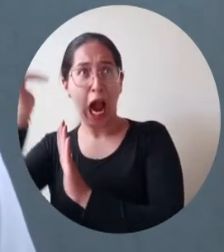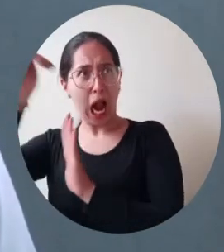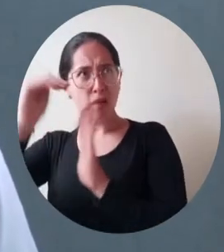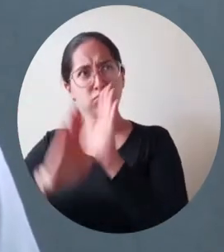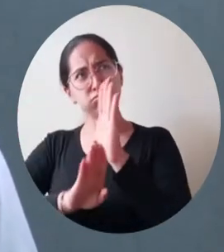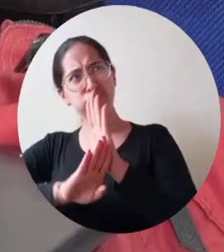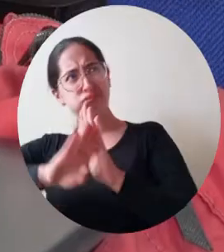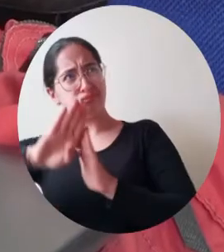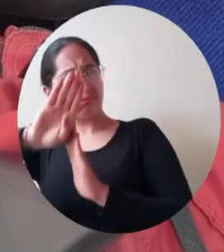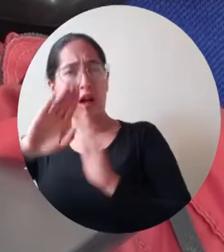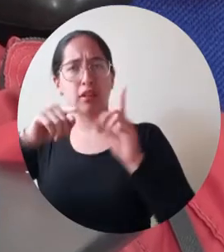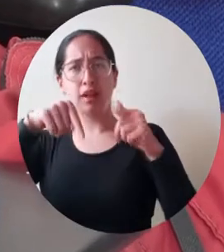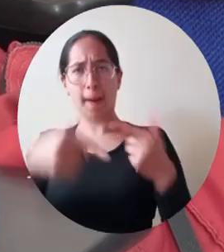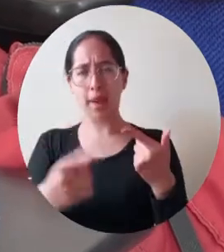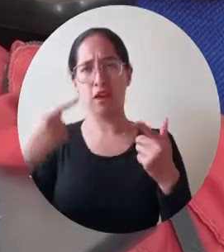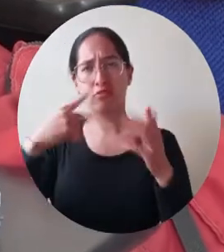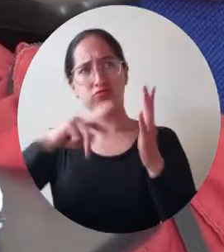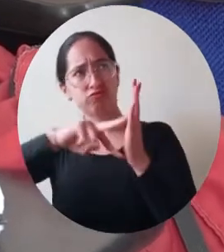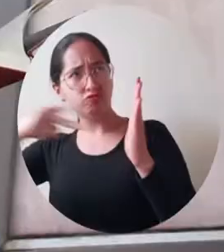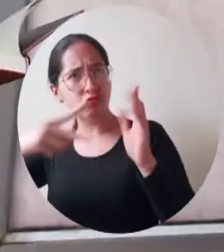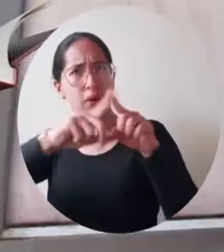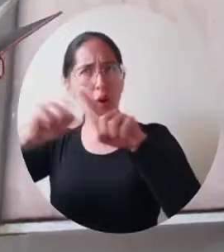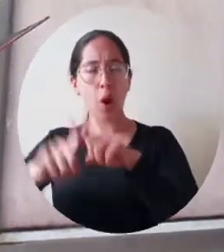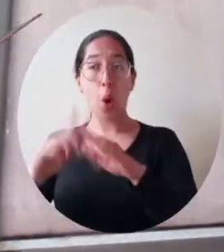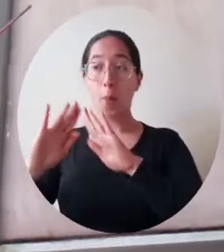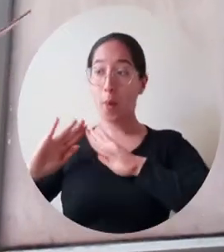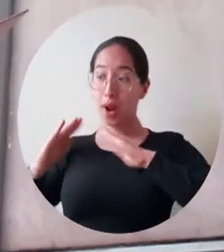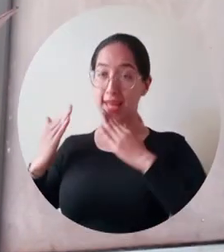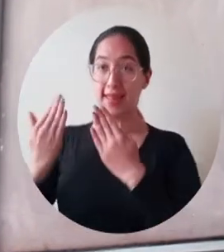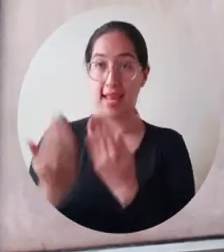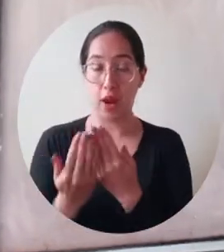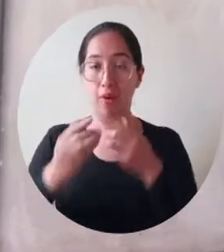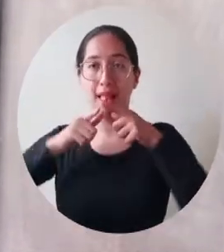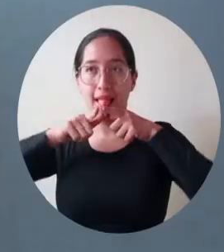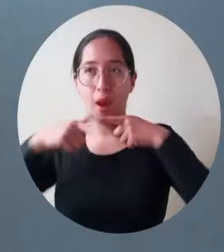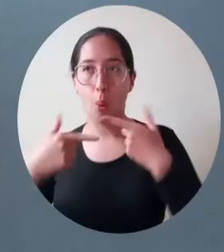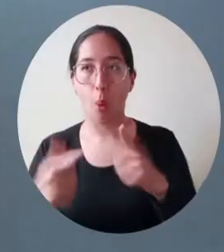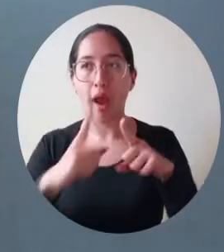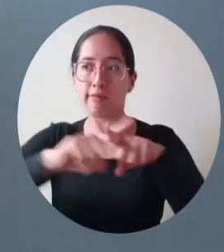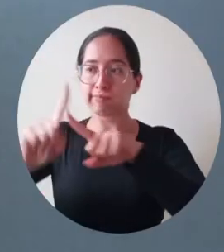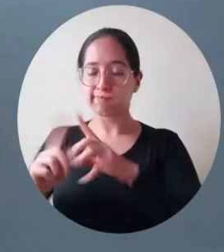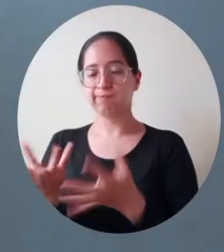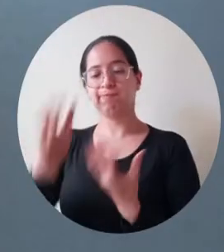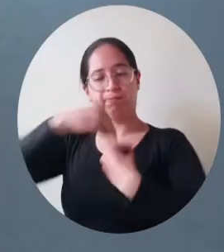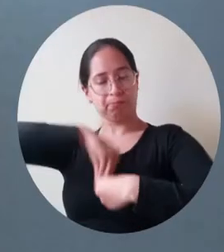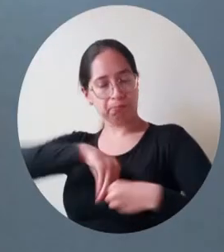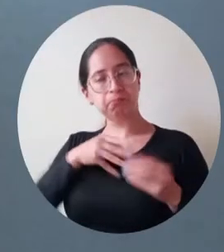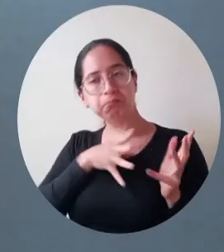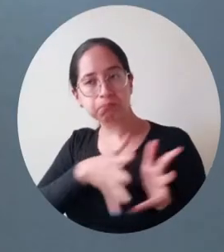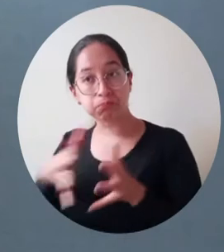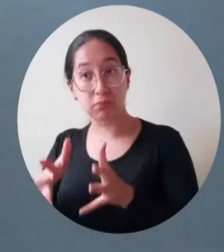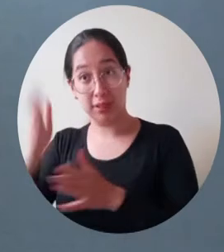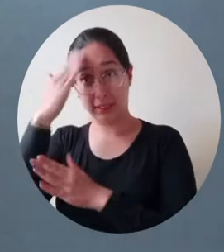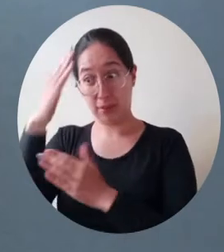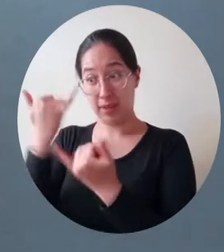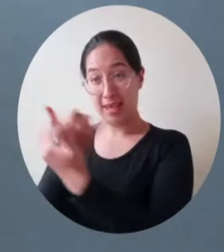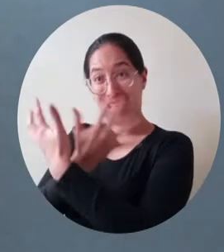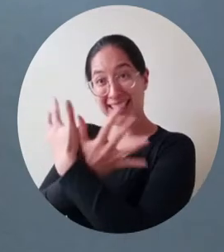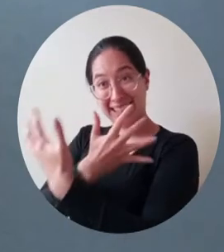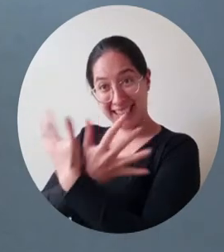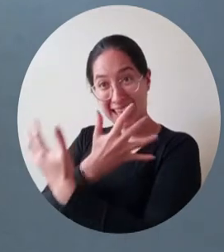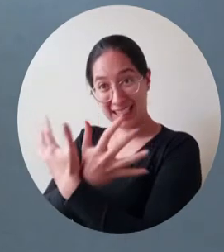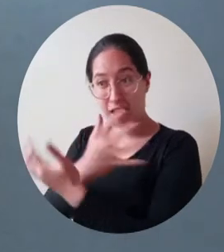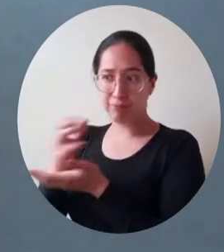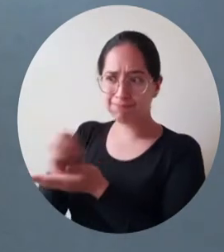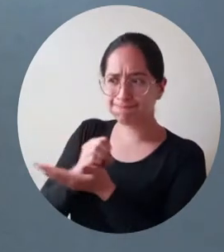académicos de las áreas del lenguaje, la lengua y la literatura. En esta maestría de enseñanza de las ciencias naturales, que